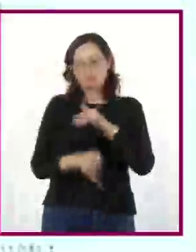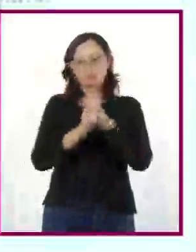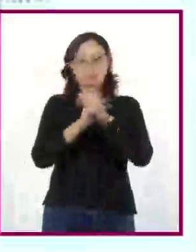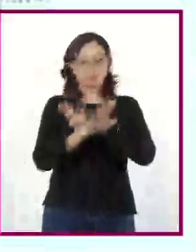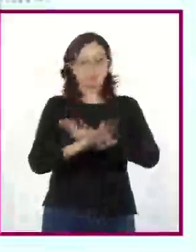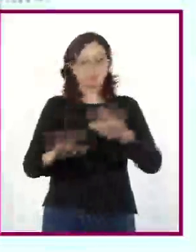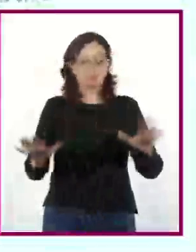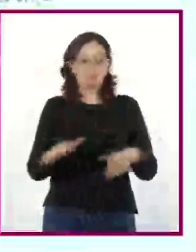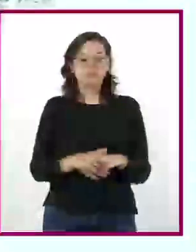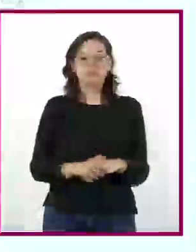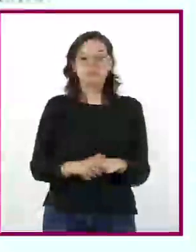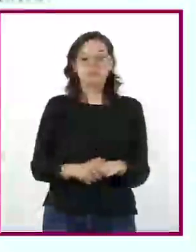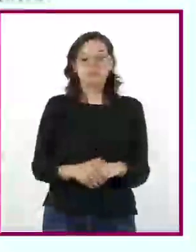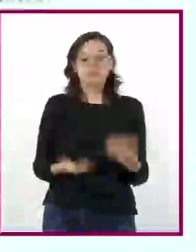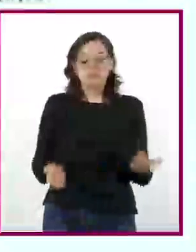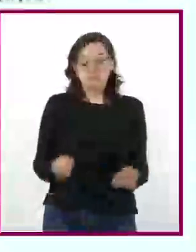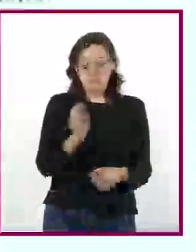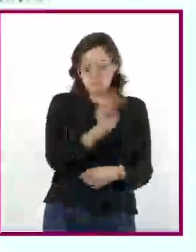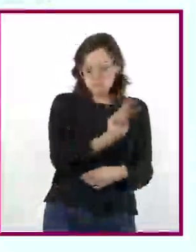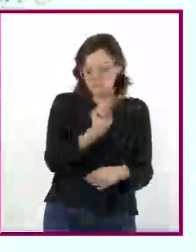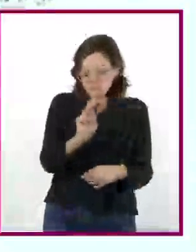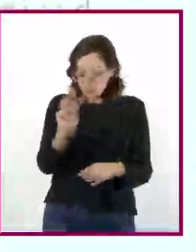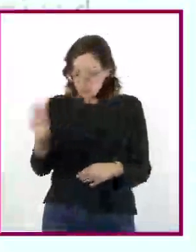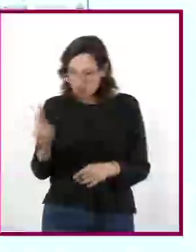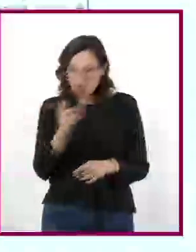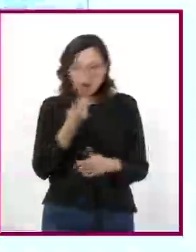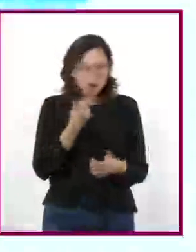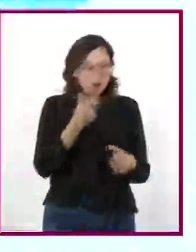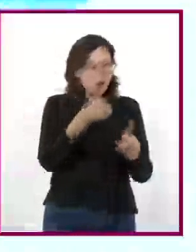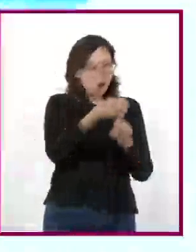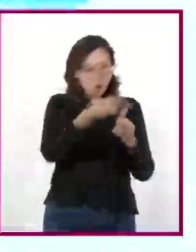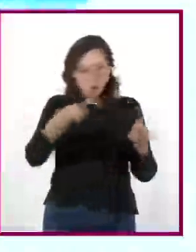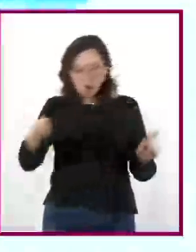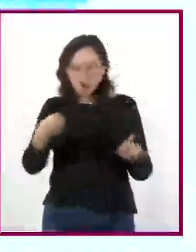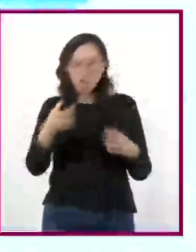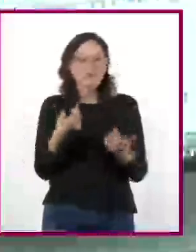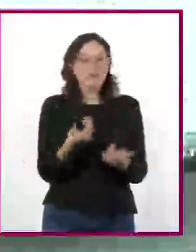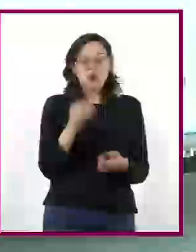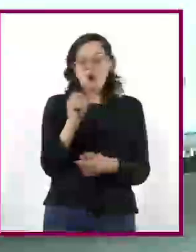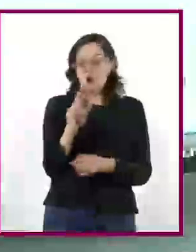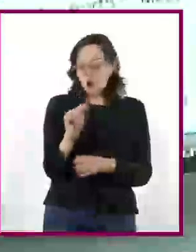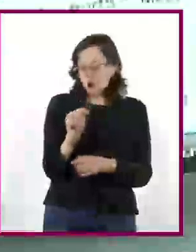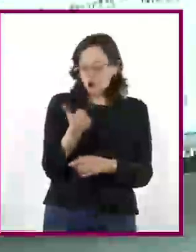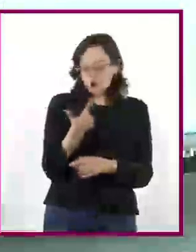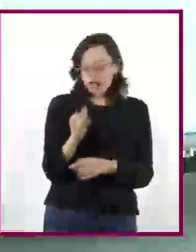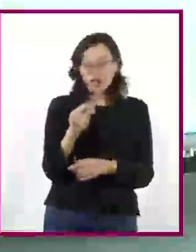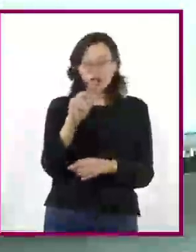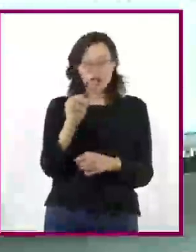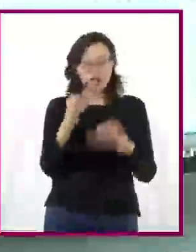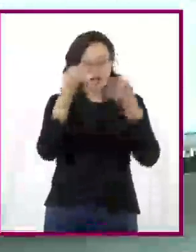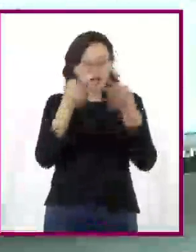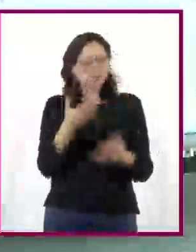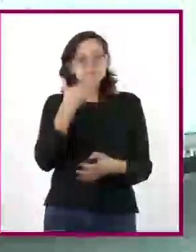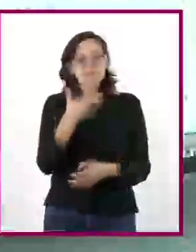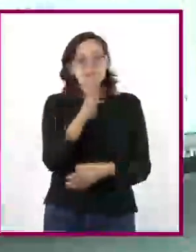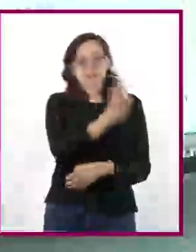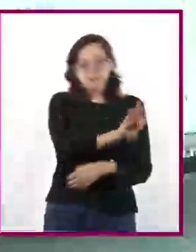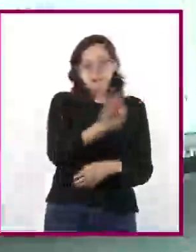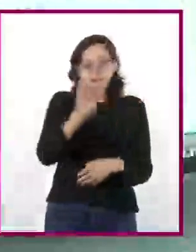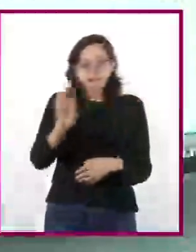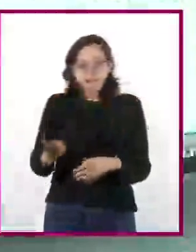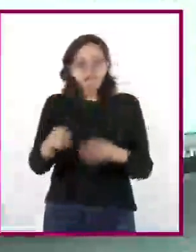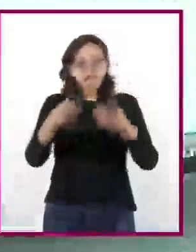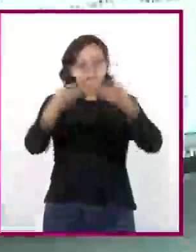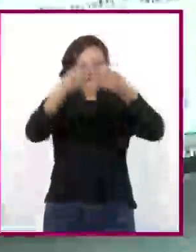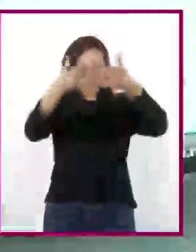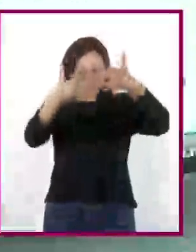Evaluar que la página tenga una buena ortografía, fecha de actualización, facilidad para navegar y organización